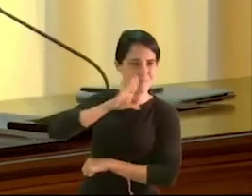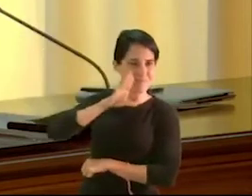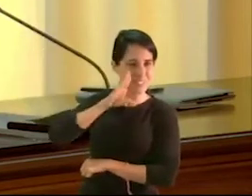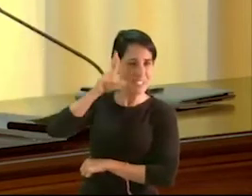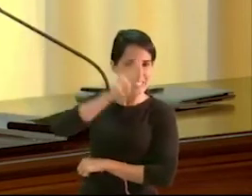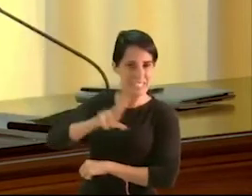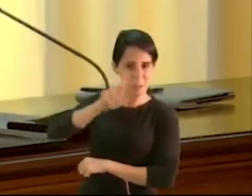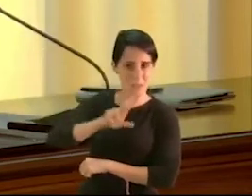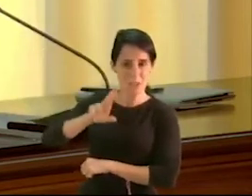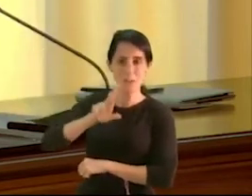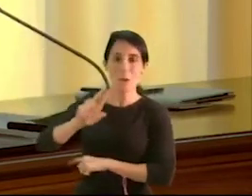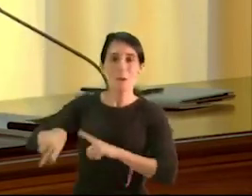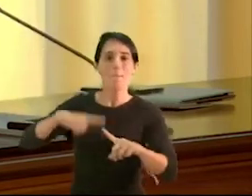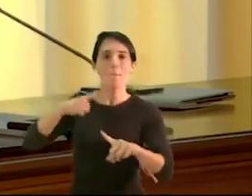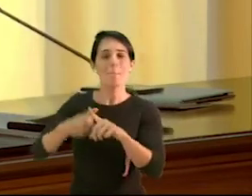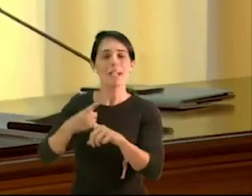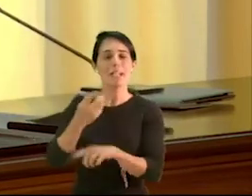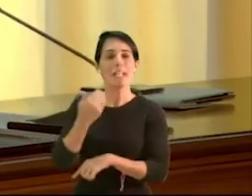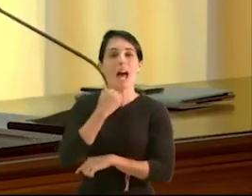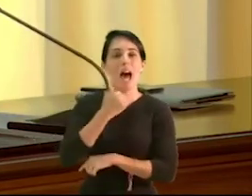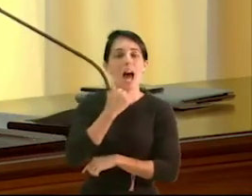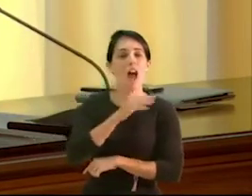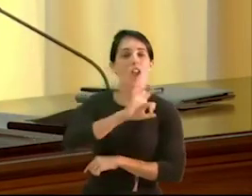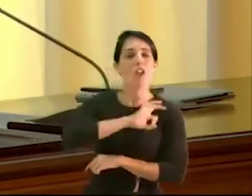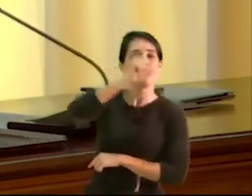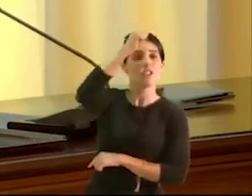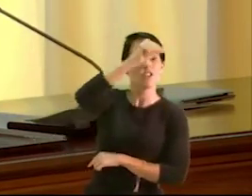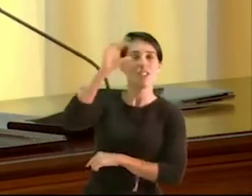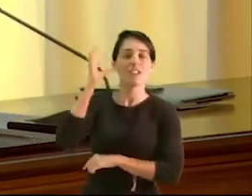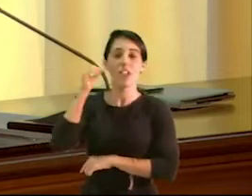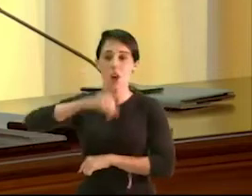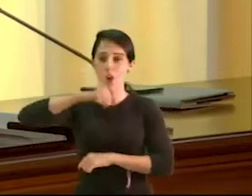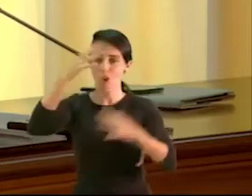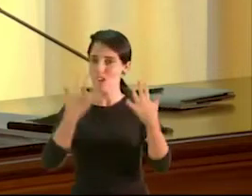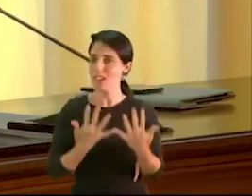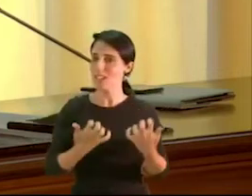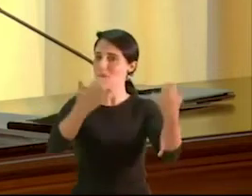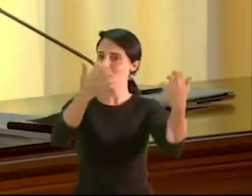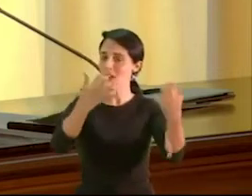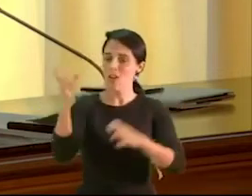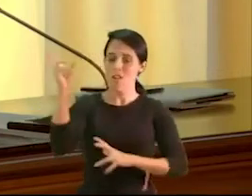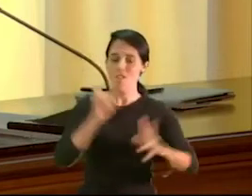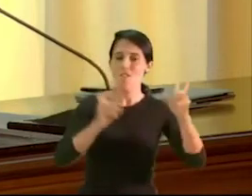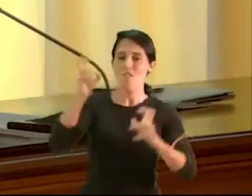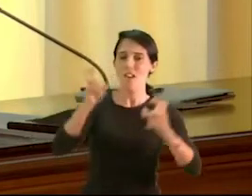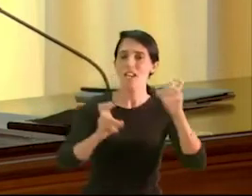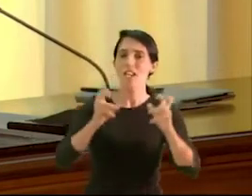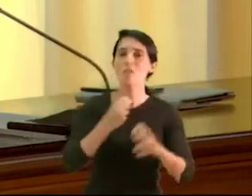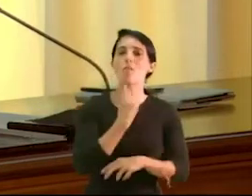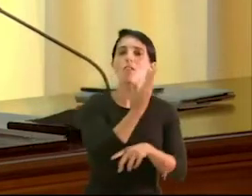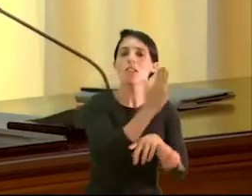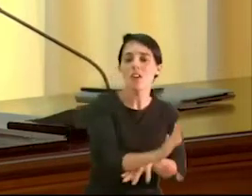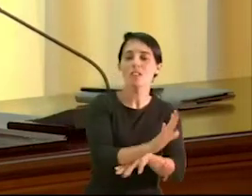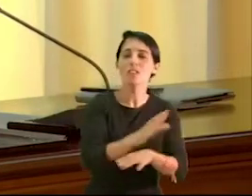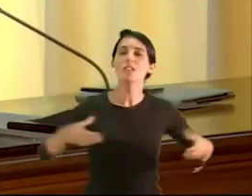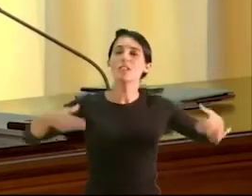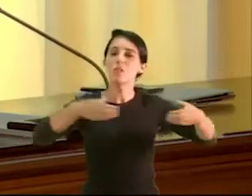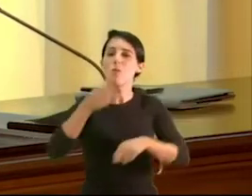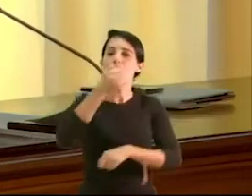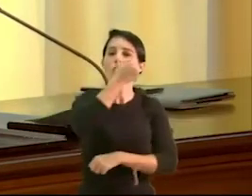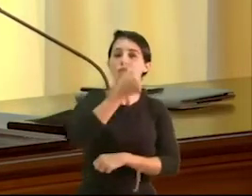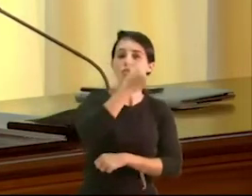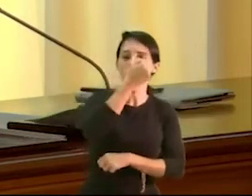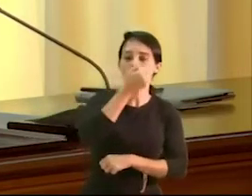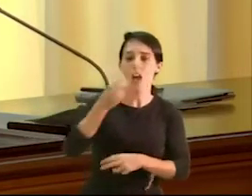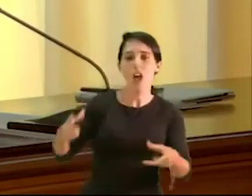eso, sino quédense con esto, señores y señoras. Hoy en este pleno hemos acudido a donde el portavoz del Partido Socialista, socio del